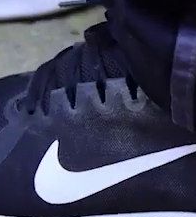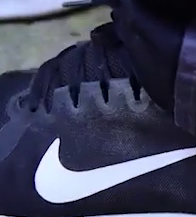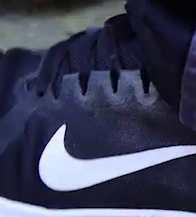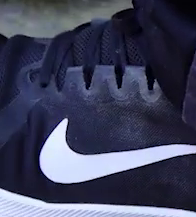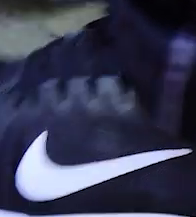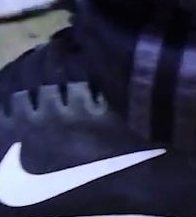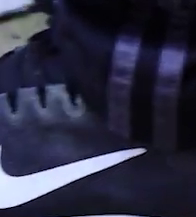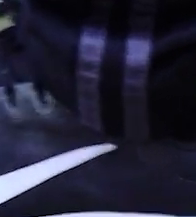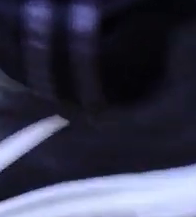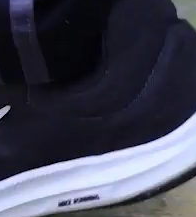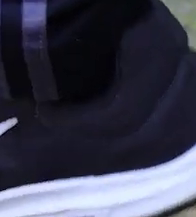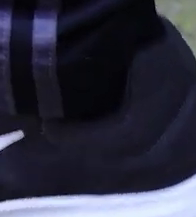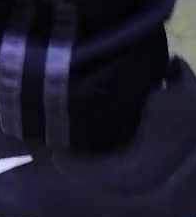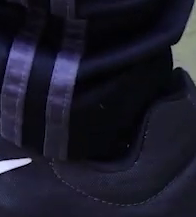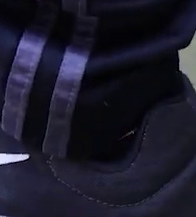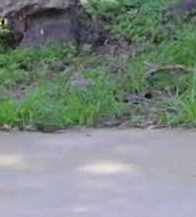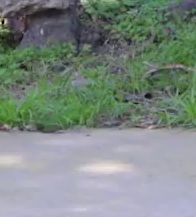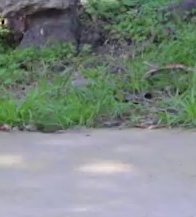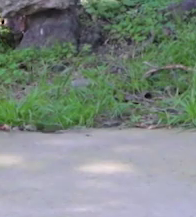más.